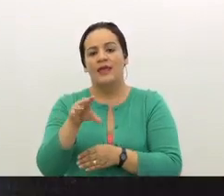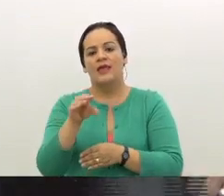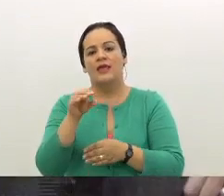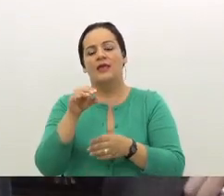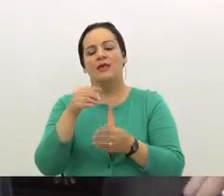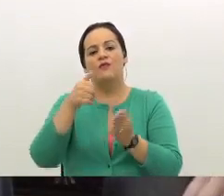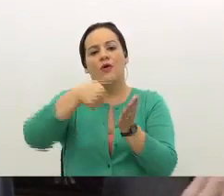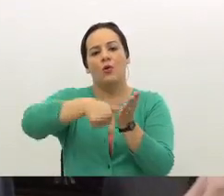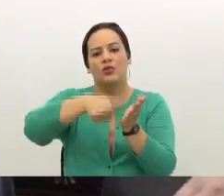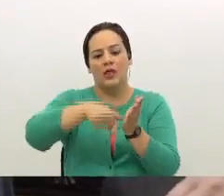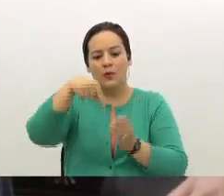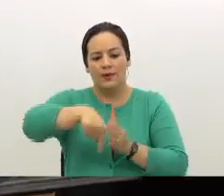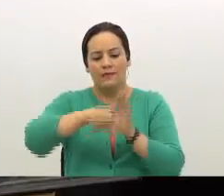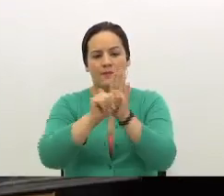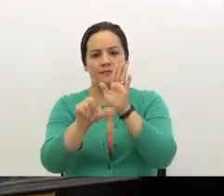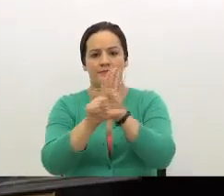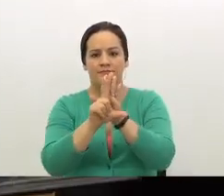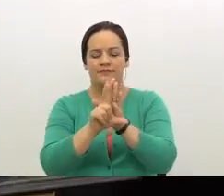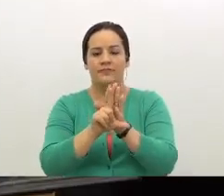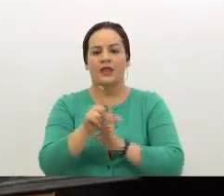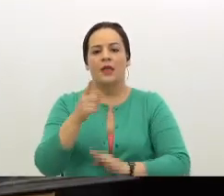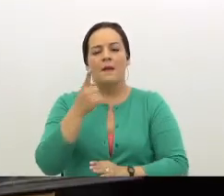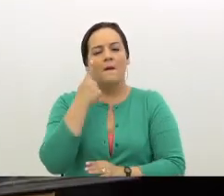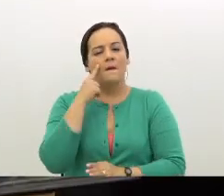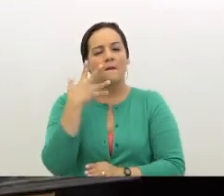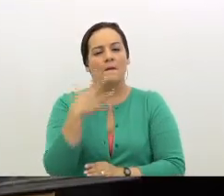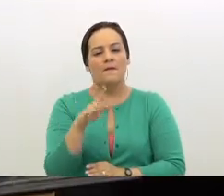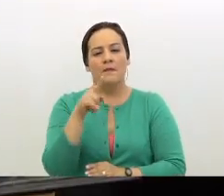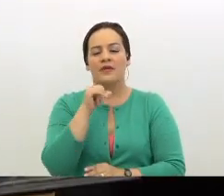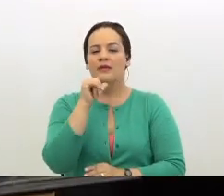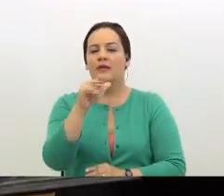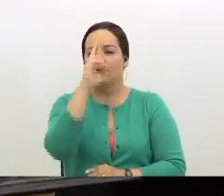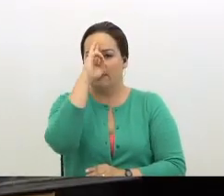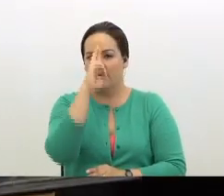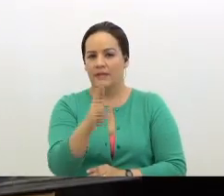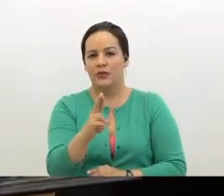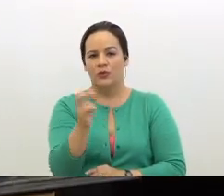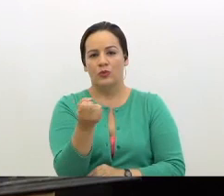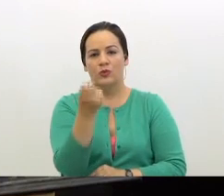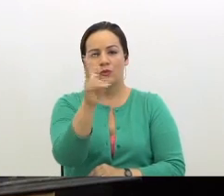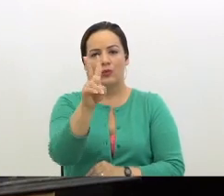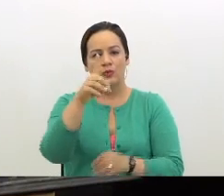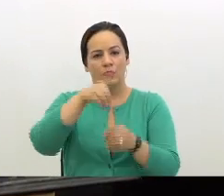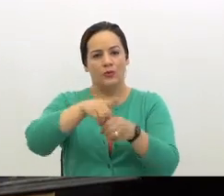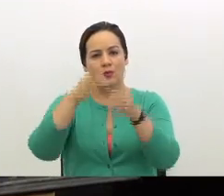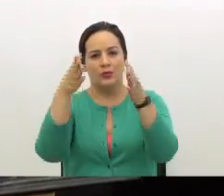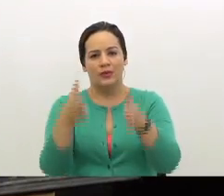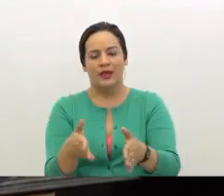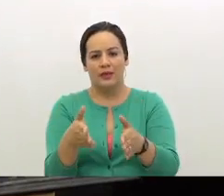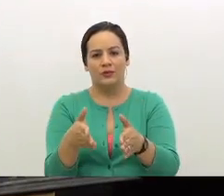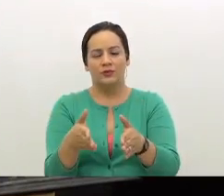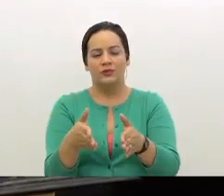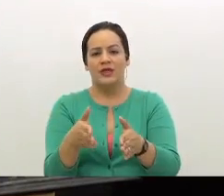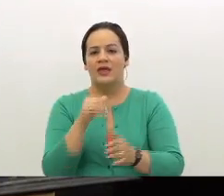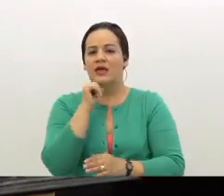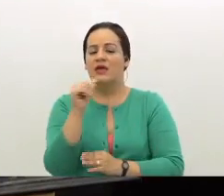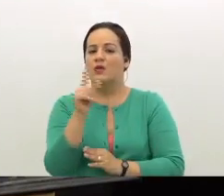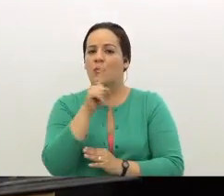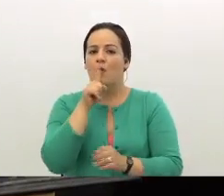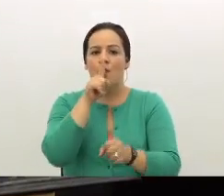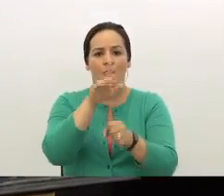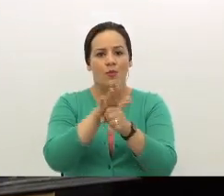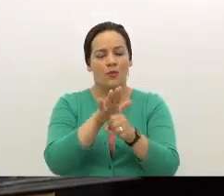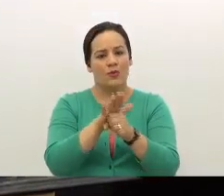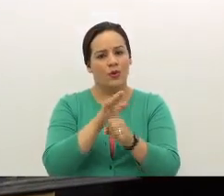en el plenario legislativo? Mire, me parece que fue un irrespeto de esos 12 diputados que pasaron por encima a un trabajo de